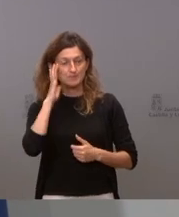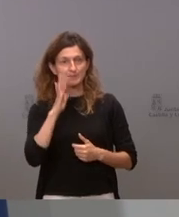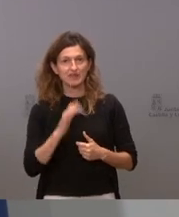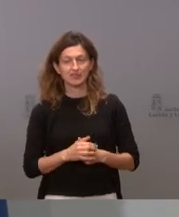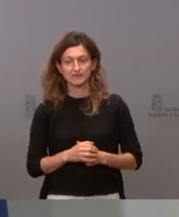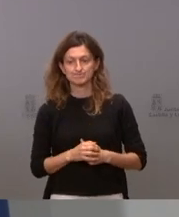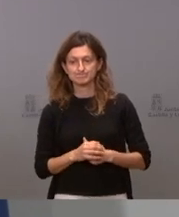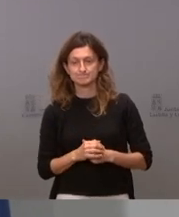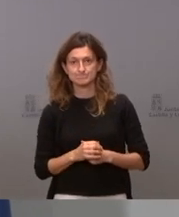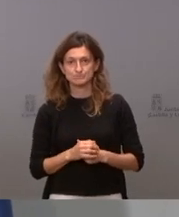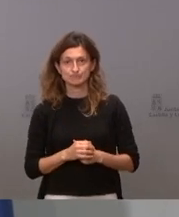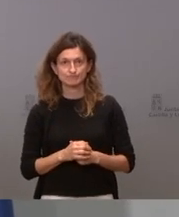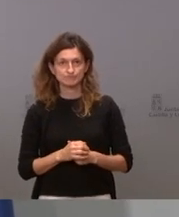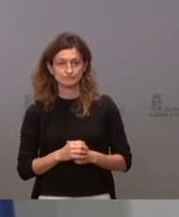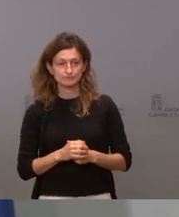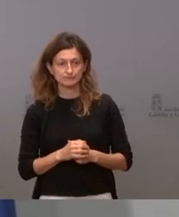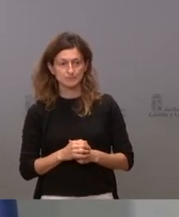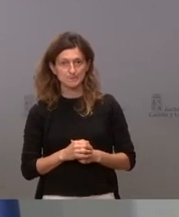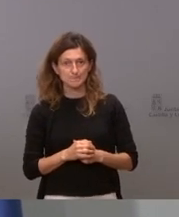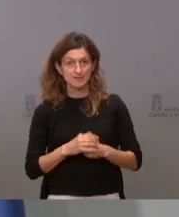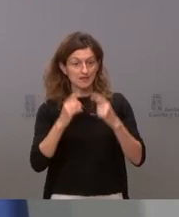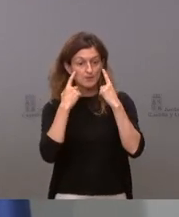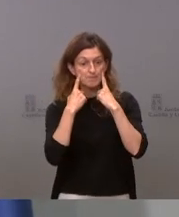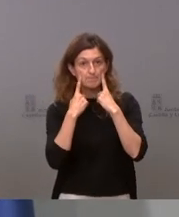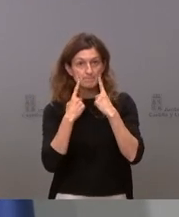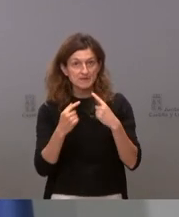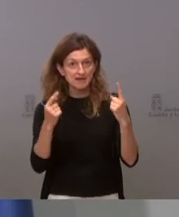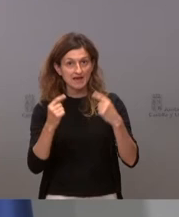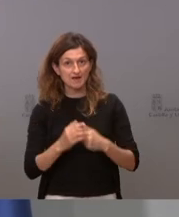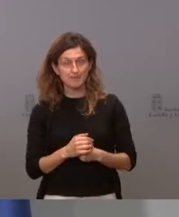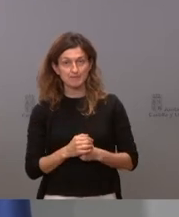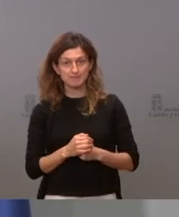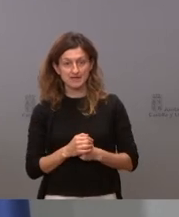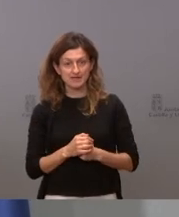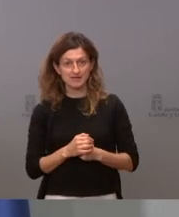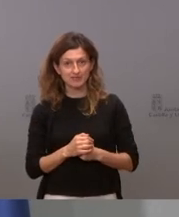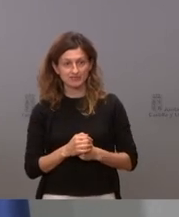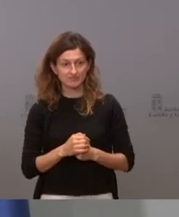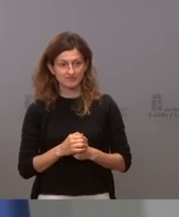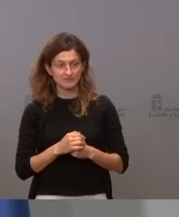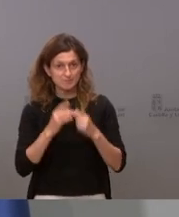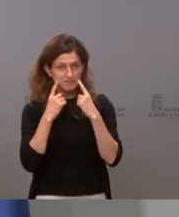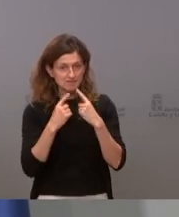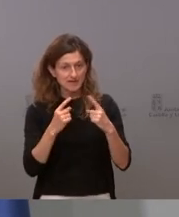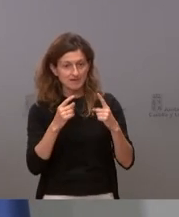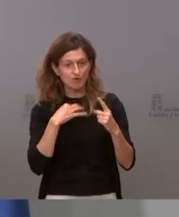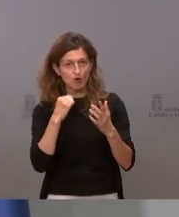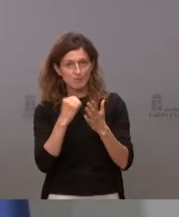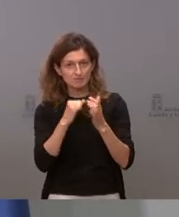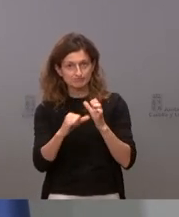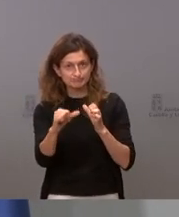le voy a decir que por primera vez iba a decir que sin que sirva de precedente pero puede incluso que sirva de precedente